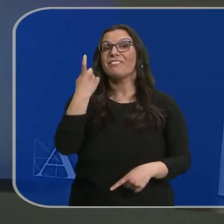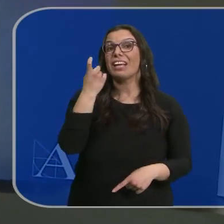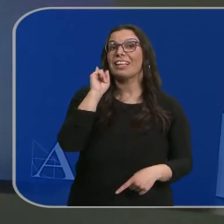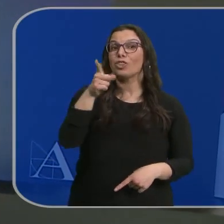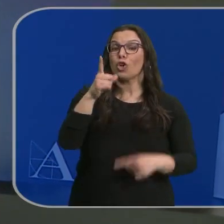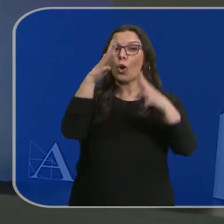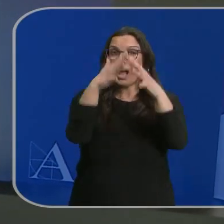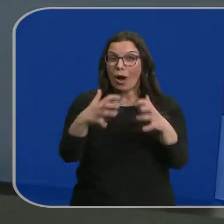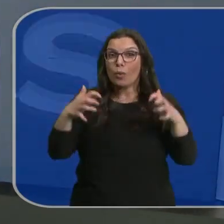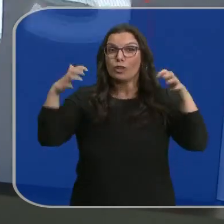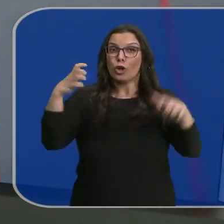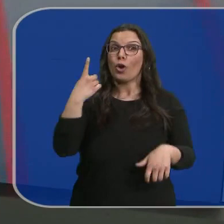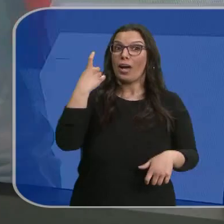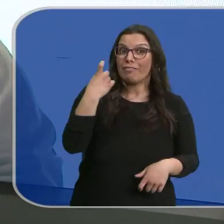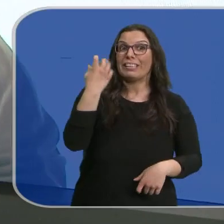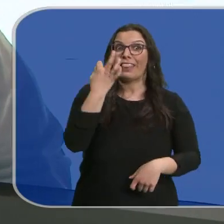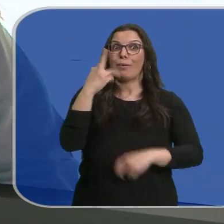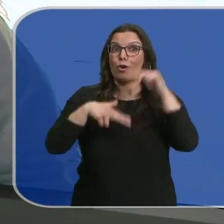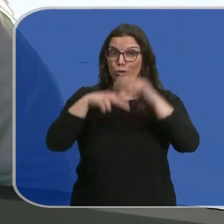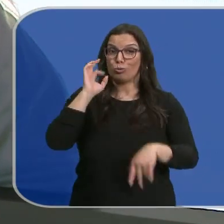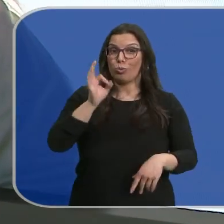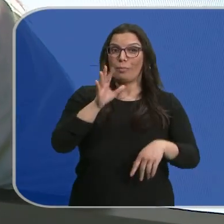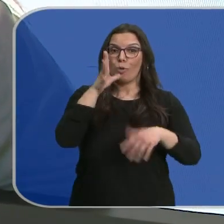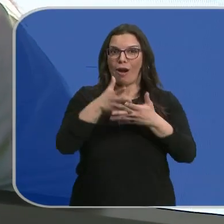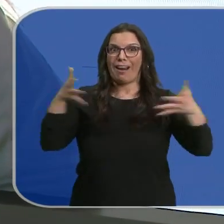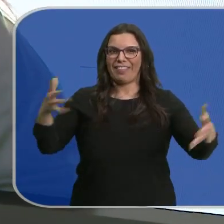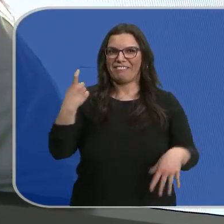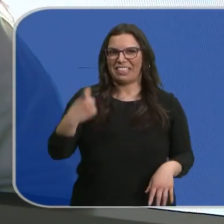auditorio que va a necesitar y que tiene que construir. Ana Martínez.